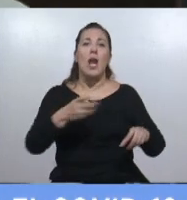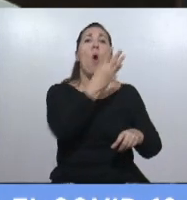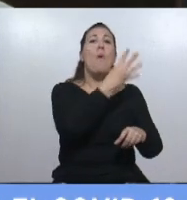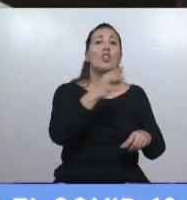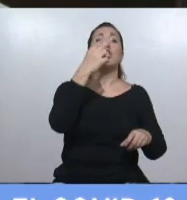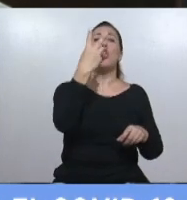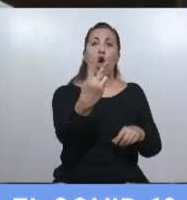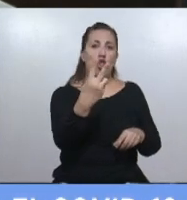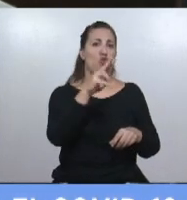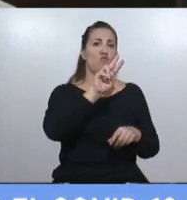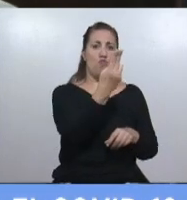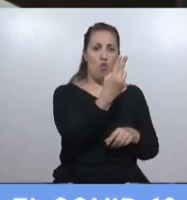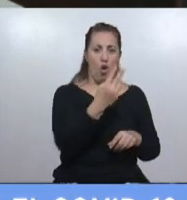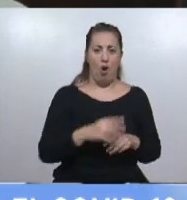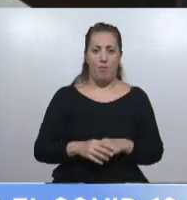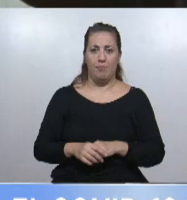tiene casi la mitad.